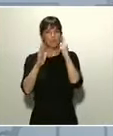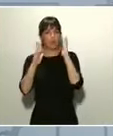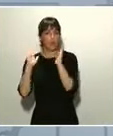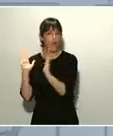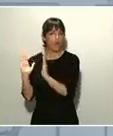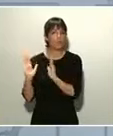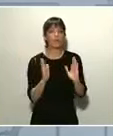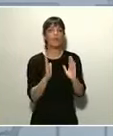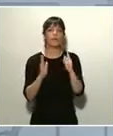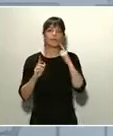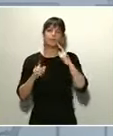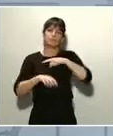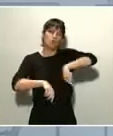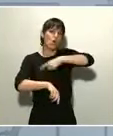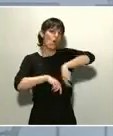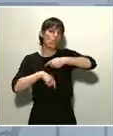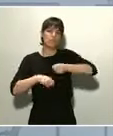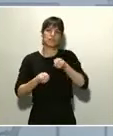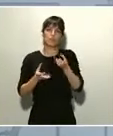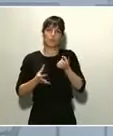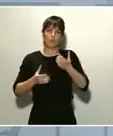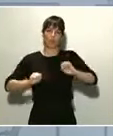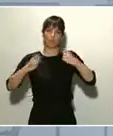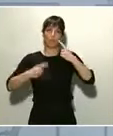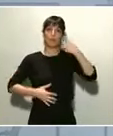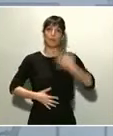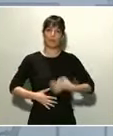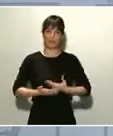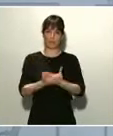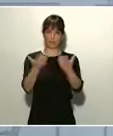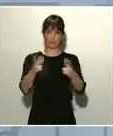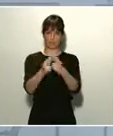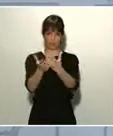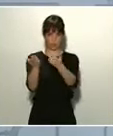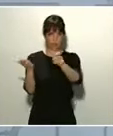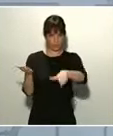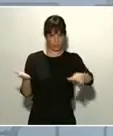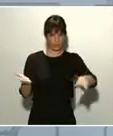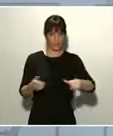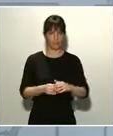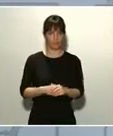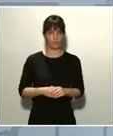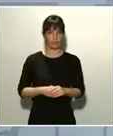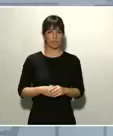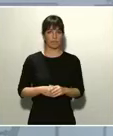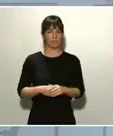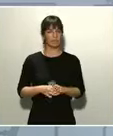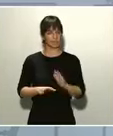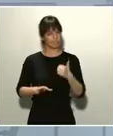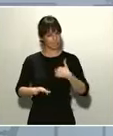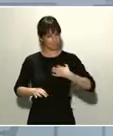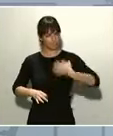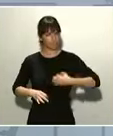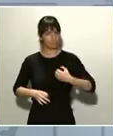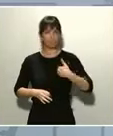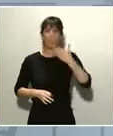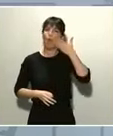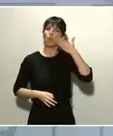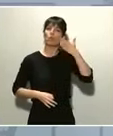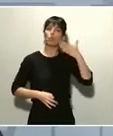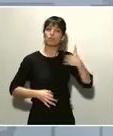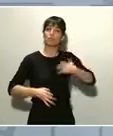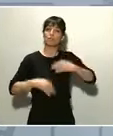información oficial y veraz al conjunto de la ciudadanía. Todo esto me permite asegurarles con orgullo que debemos sentirnos